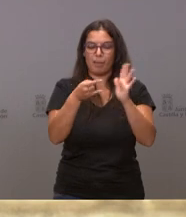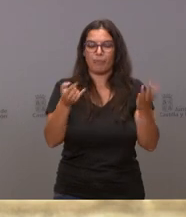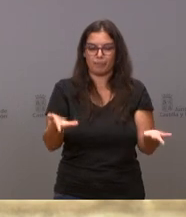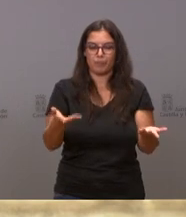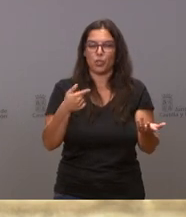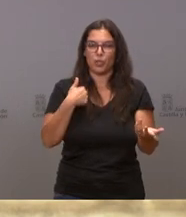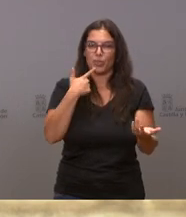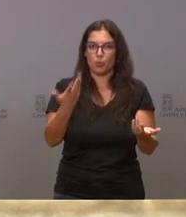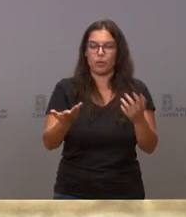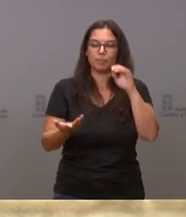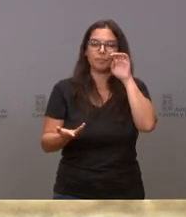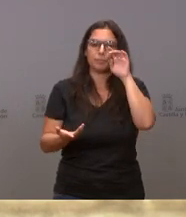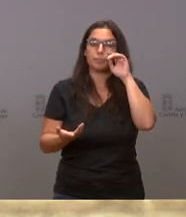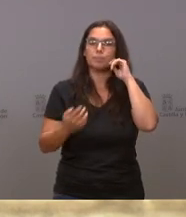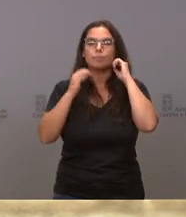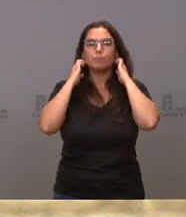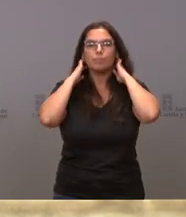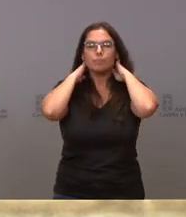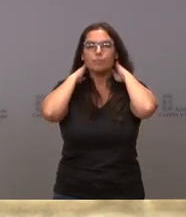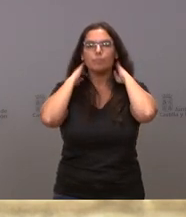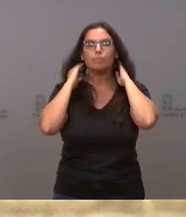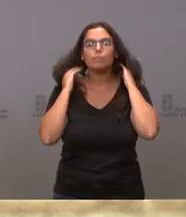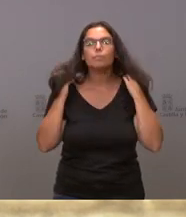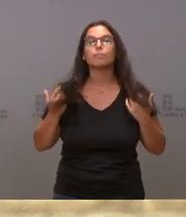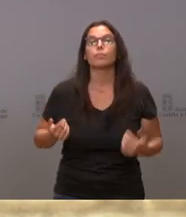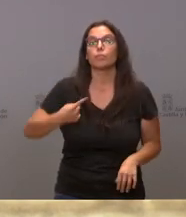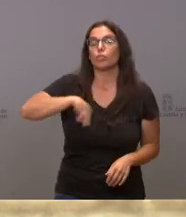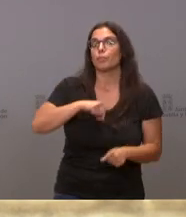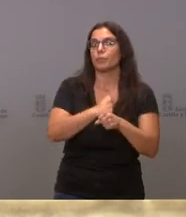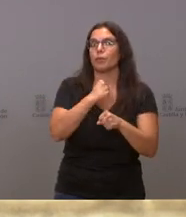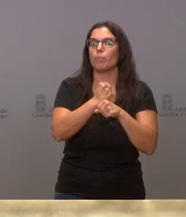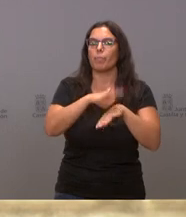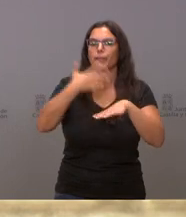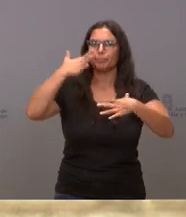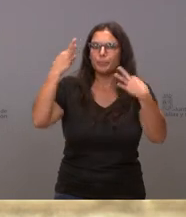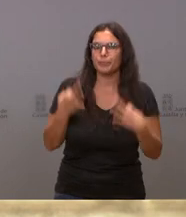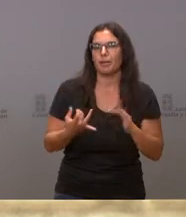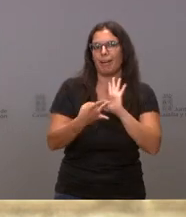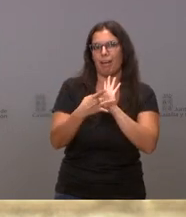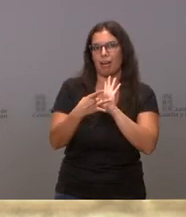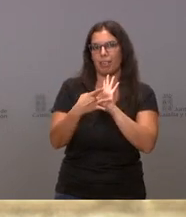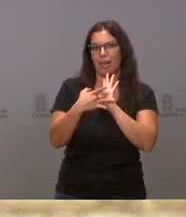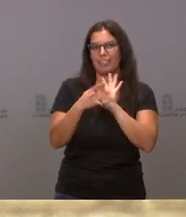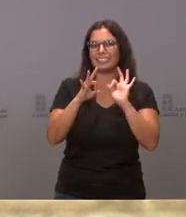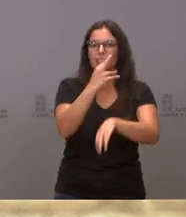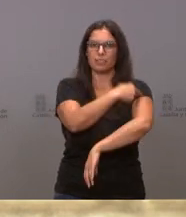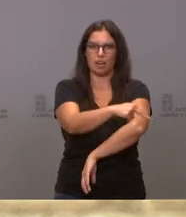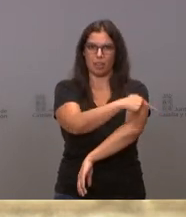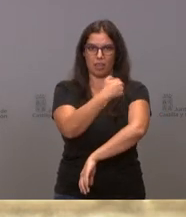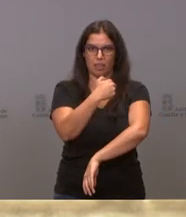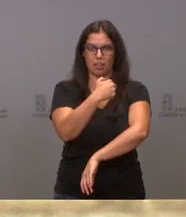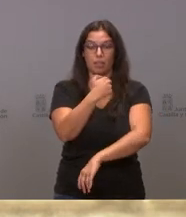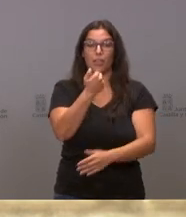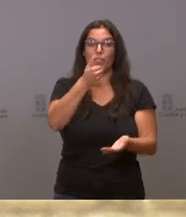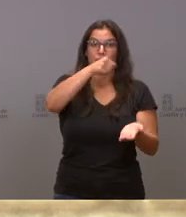estamos trabajando para garantizar la calidad de la sanidad en las